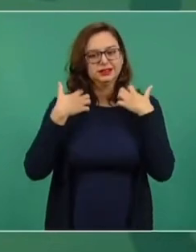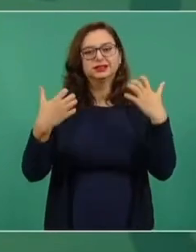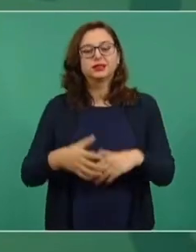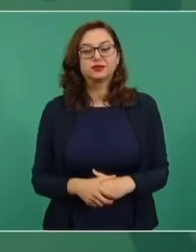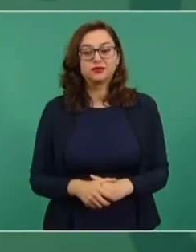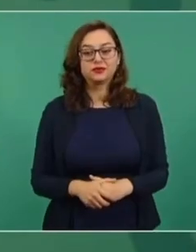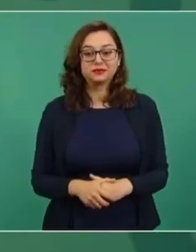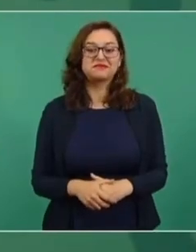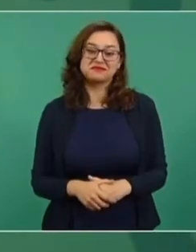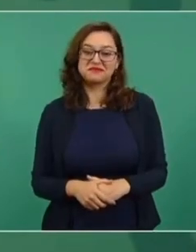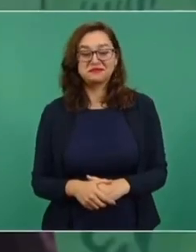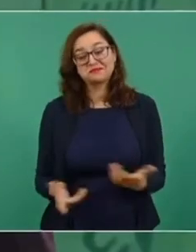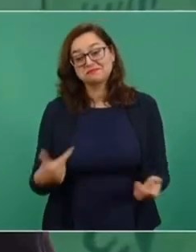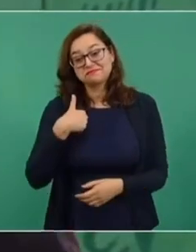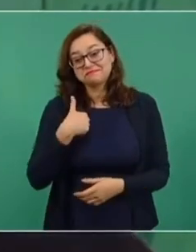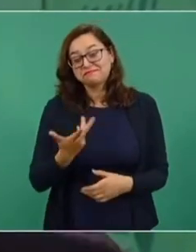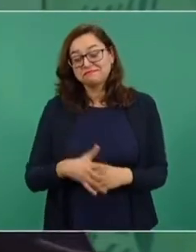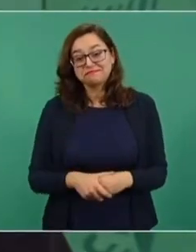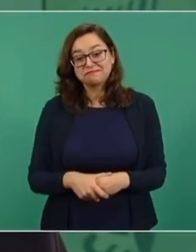Y a veces hay que, este,